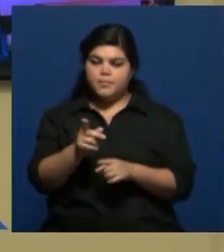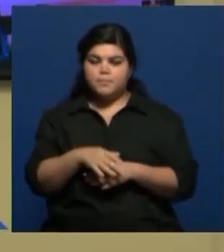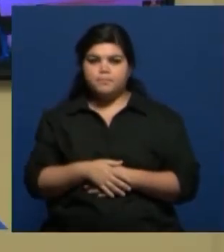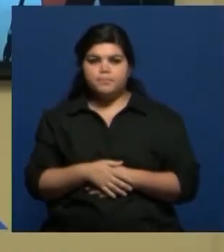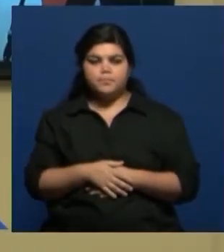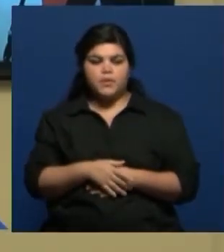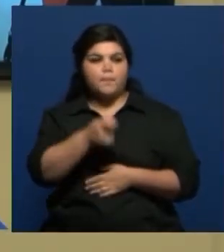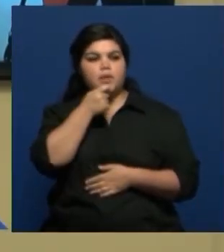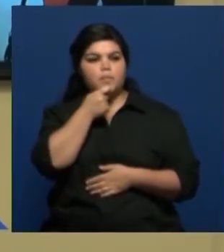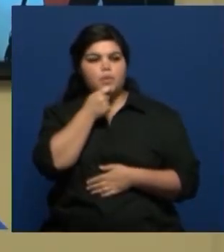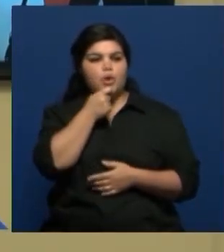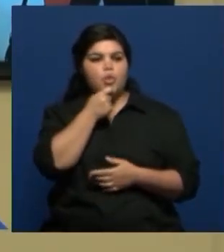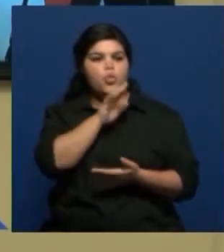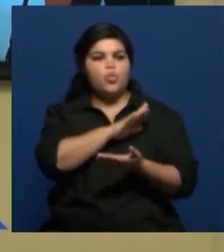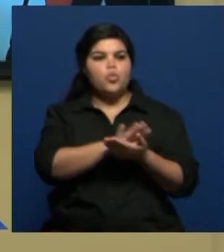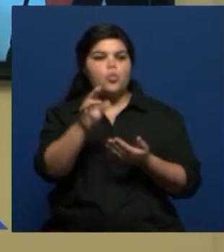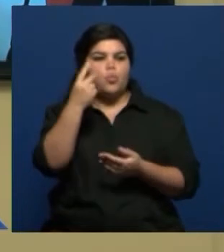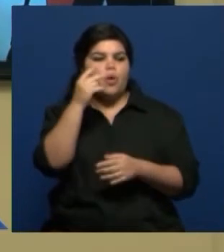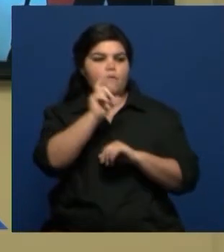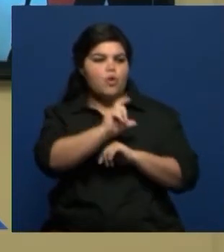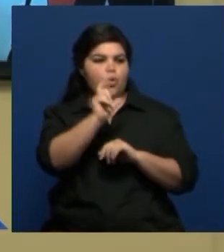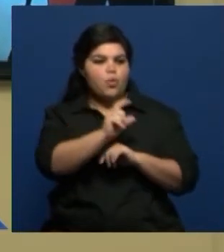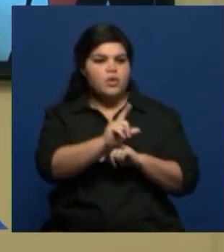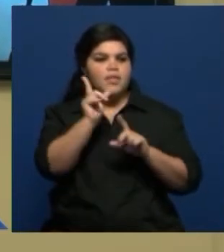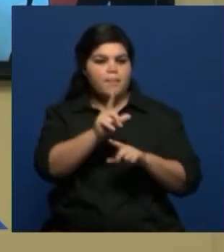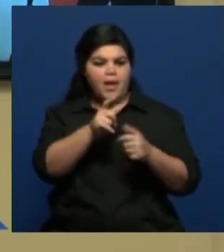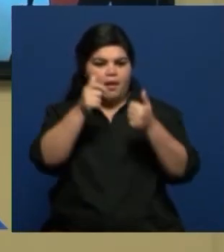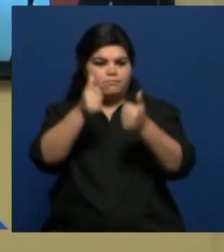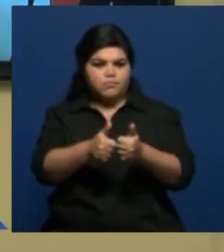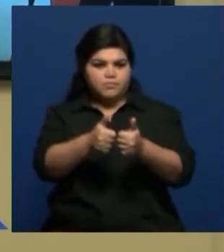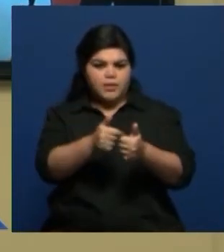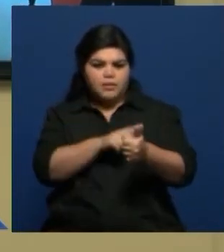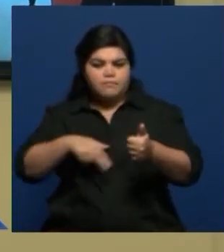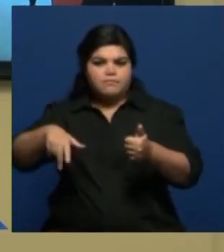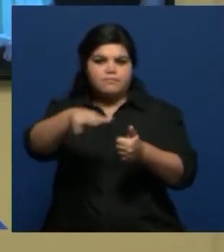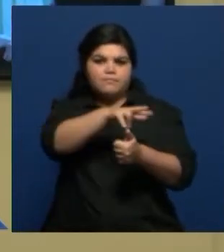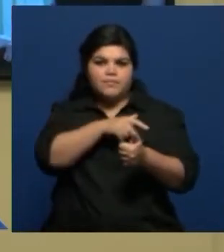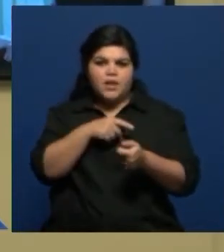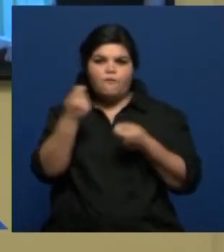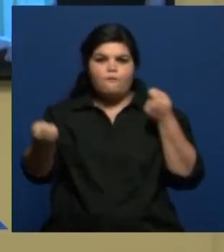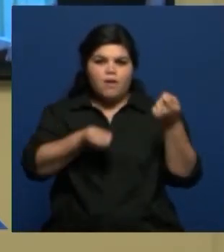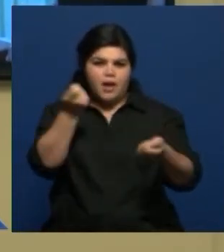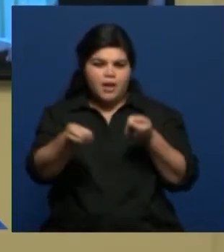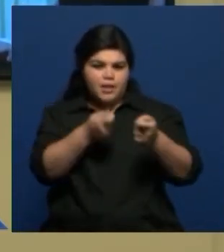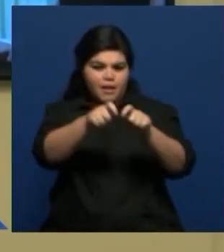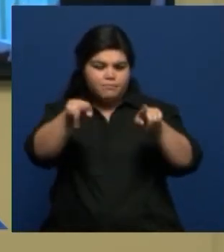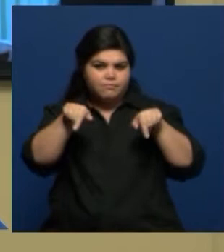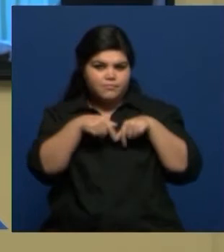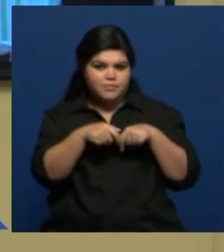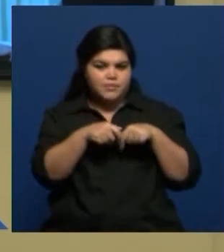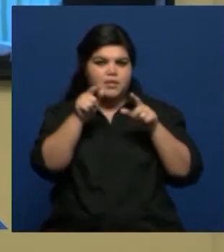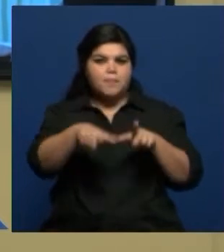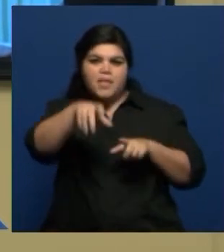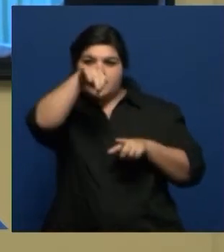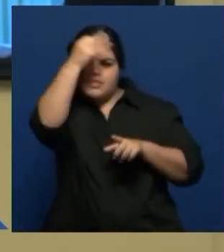por ejemplo, va a estar tocando el dúo Nuevo Cuyo y van a haber danzas alrededor de ellos allí manifestándose, digamos. Y, por ejemplo, va a haber obras de